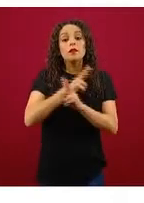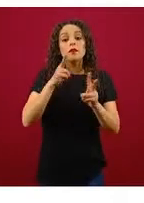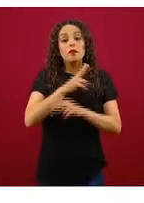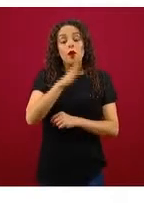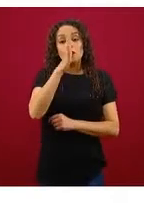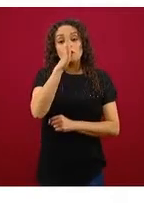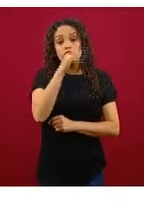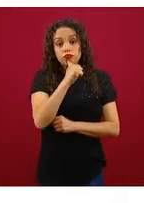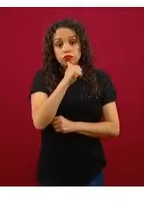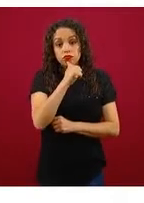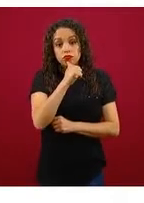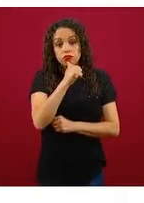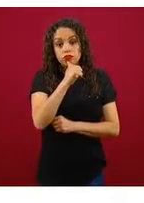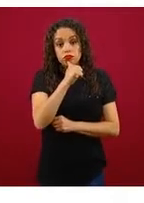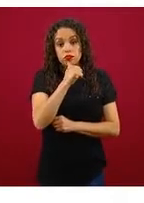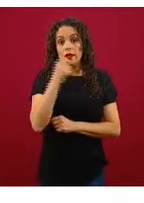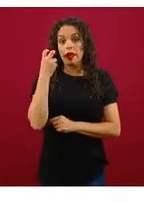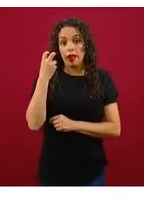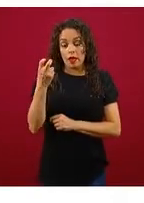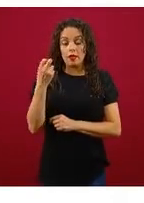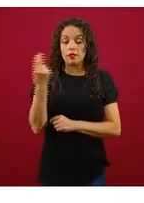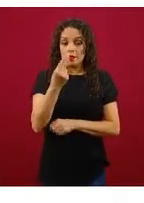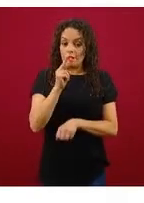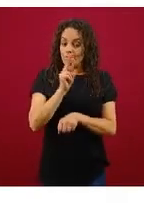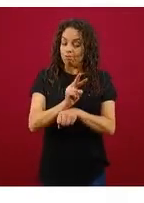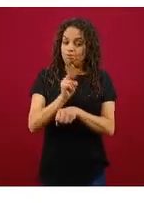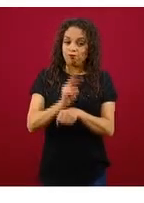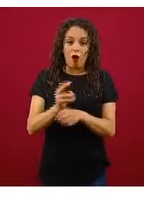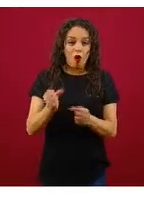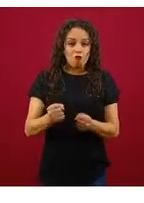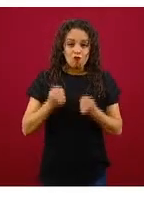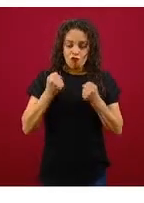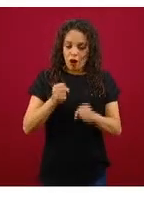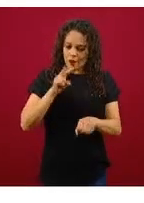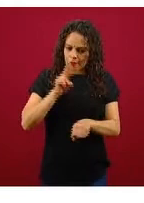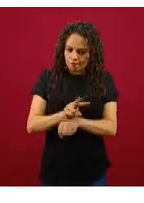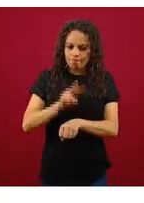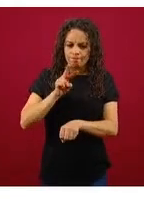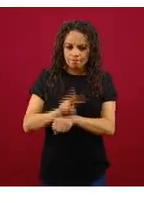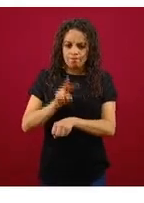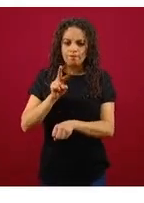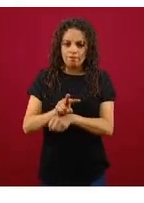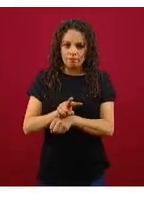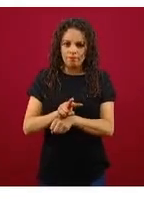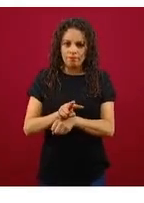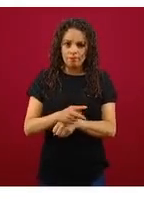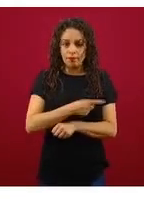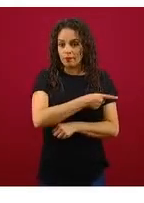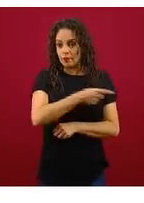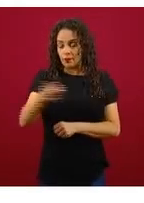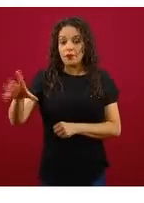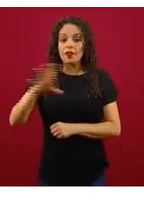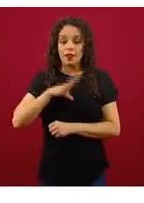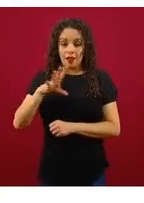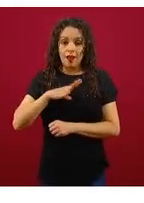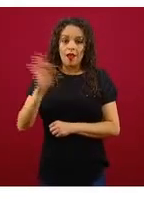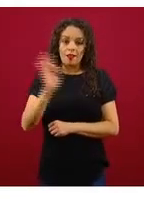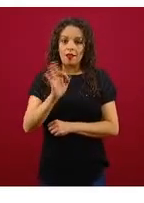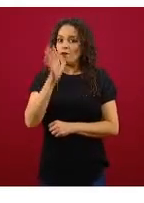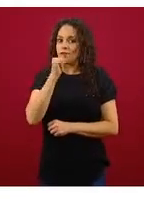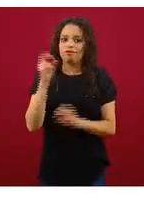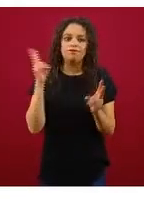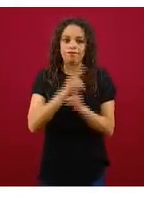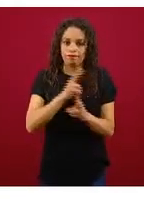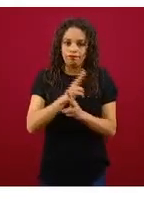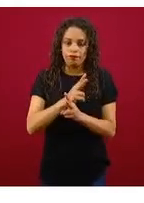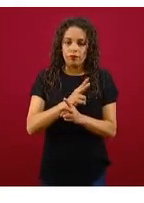planteando un seguimiento intensivo a través de identificar aquellas. Tenemos un levantamiento de personas que van a los